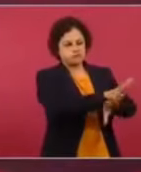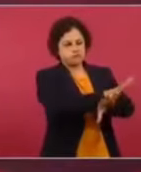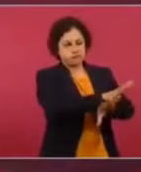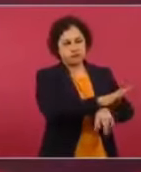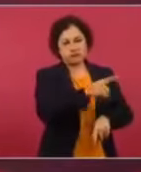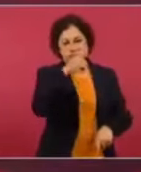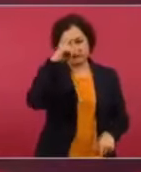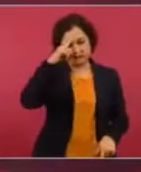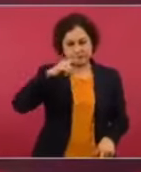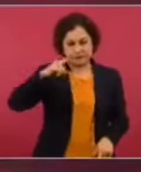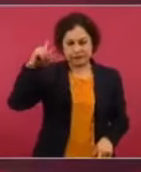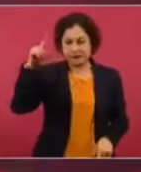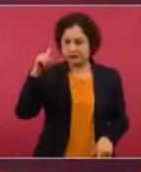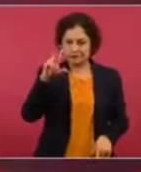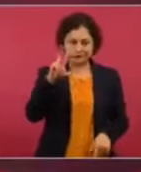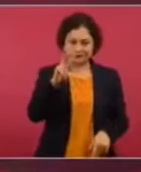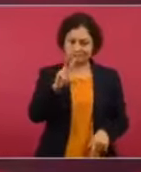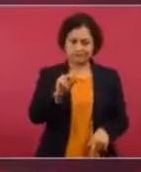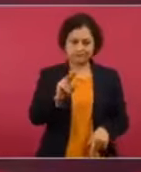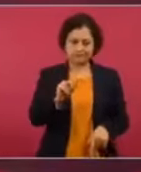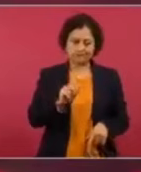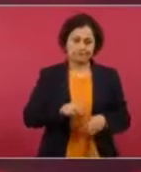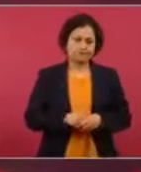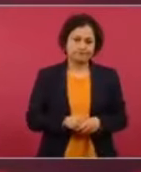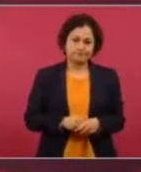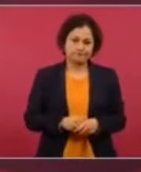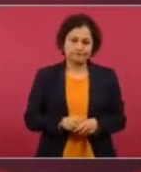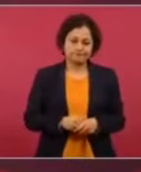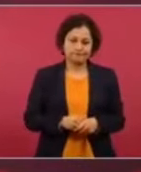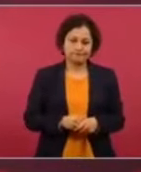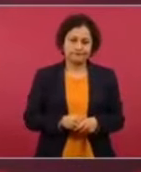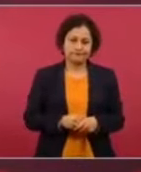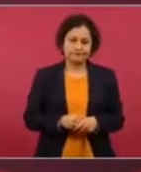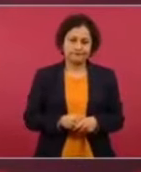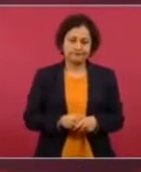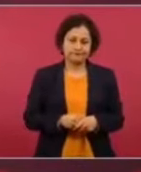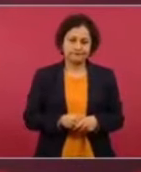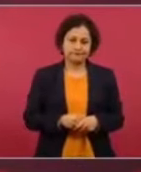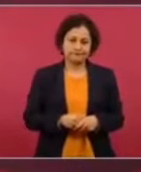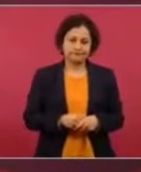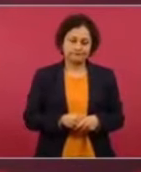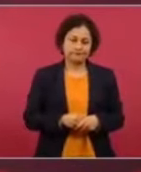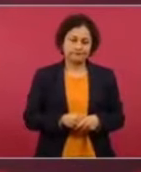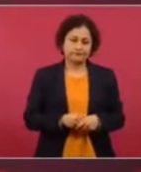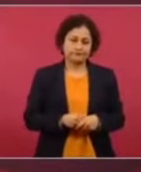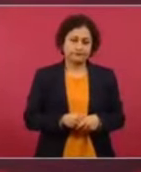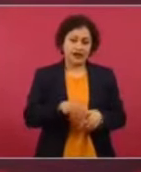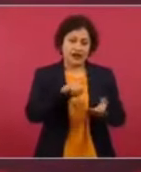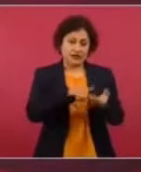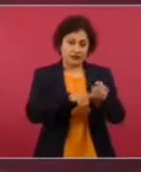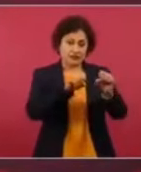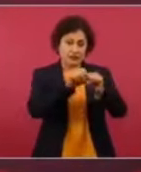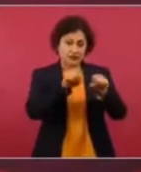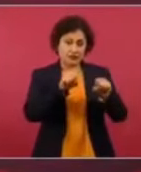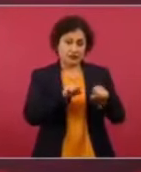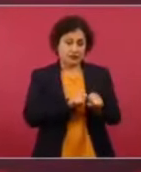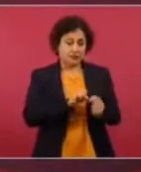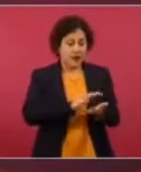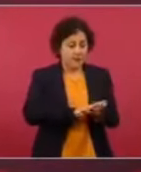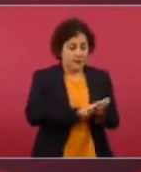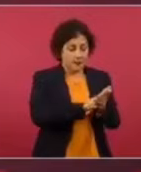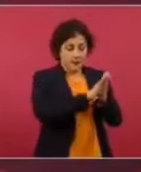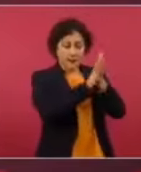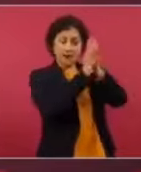la renovación del Poder Judicial. No pude,